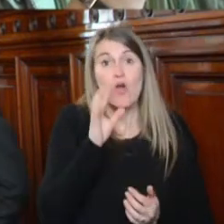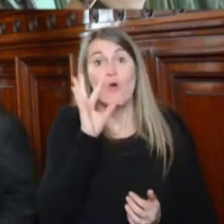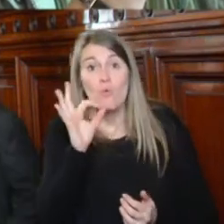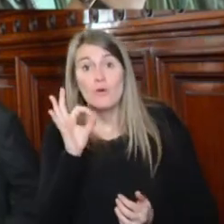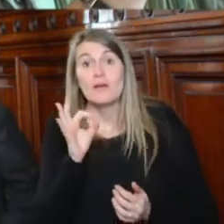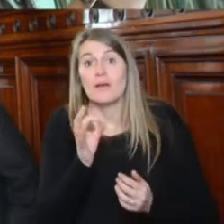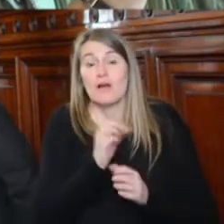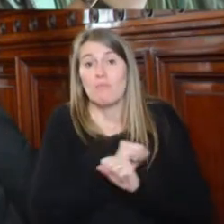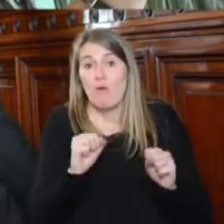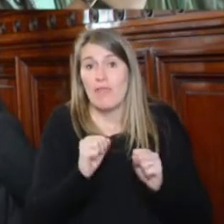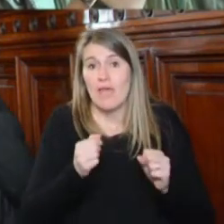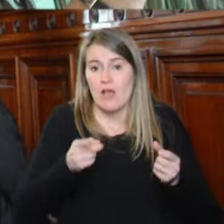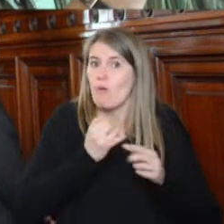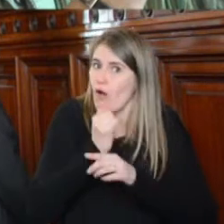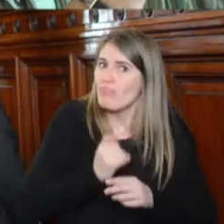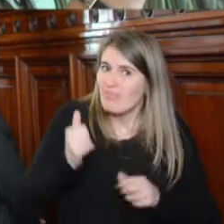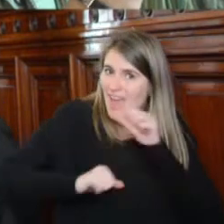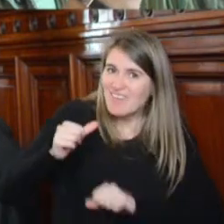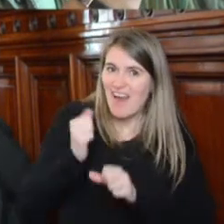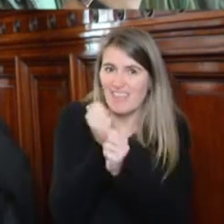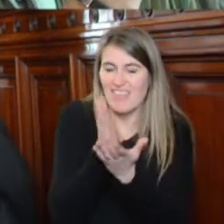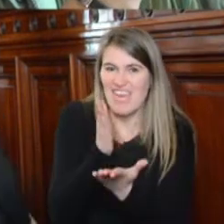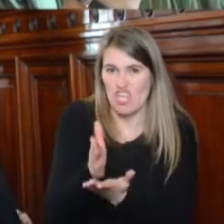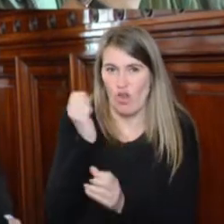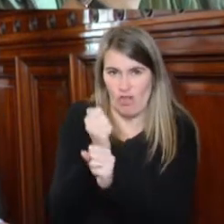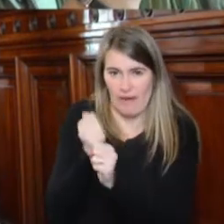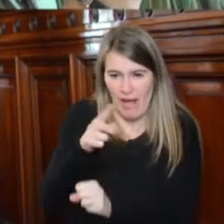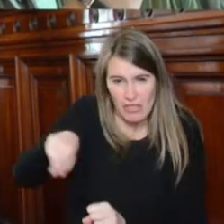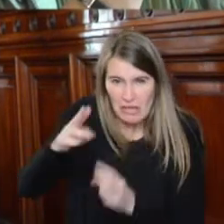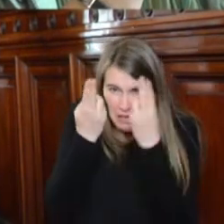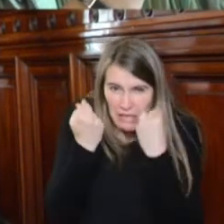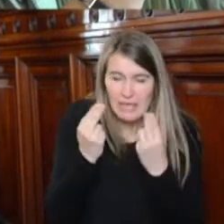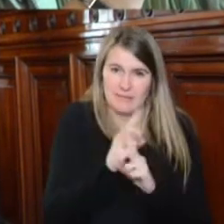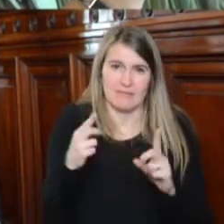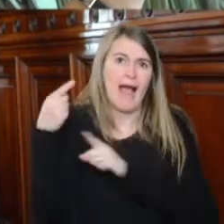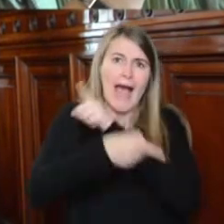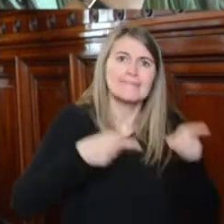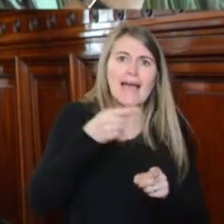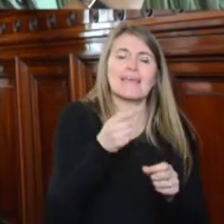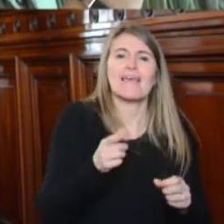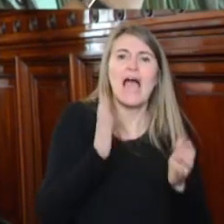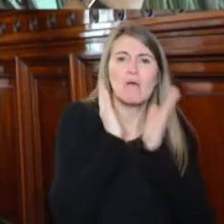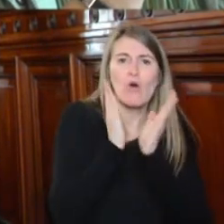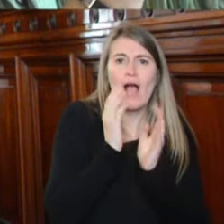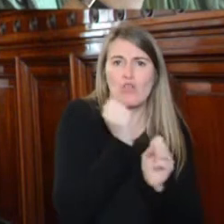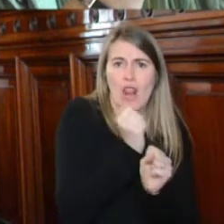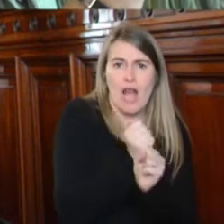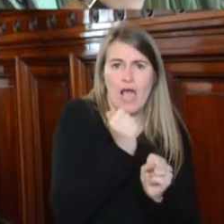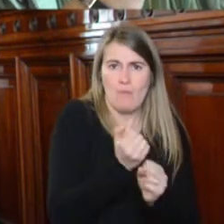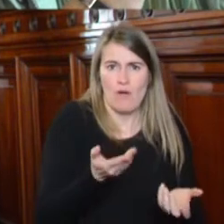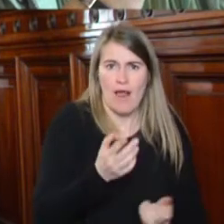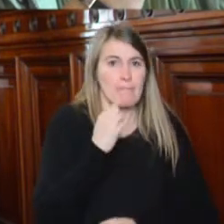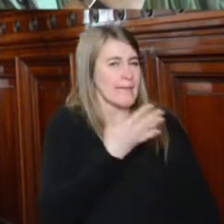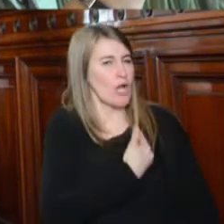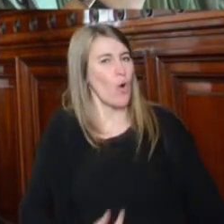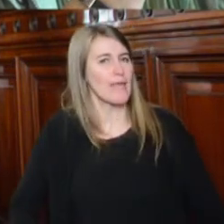sustancial y regresiva los derechos de los trabajadores. En concreto, este ataque a los abogados laboralistas se dio en un contexto marcado por el intento del Gobierno de